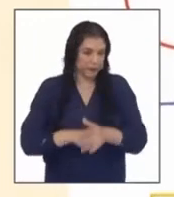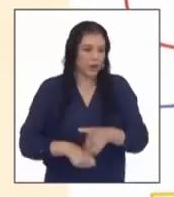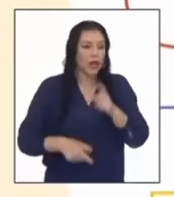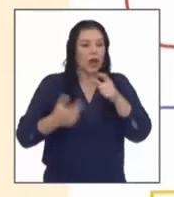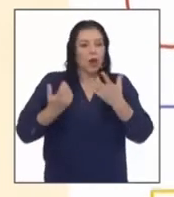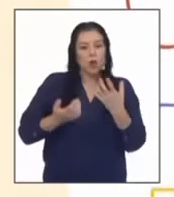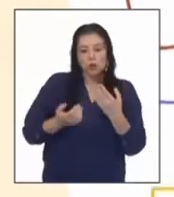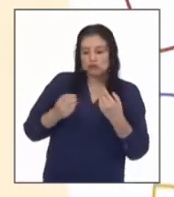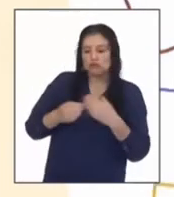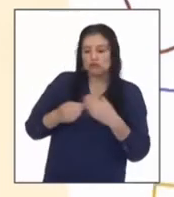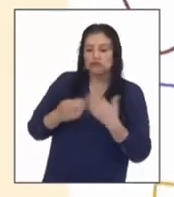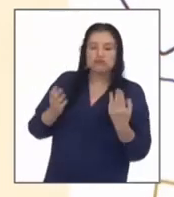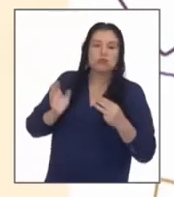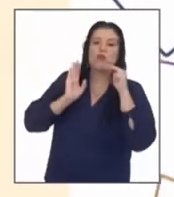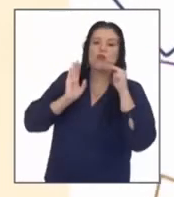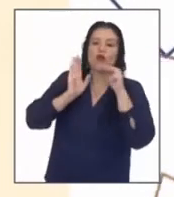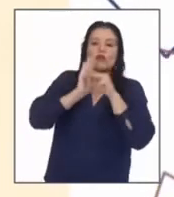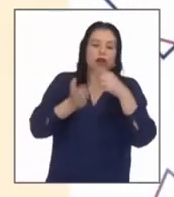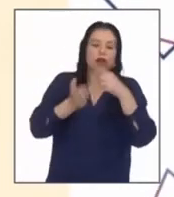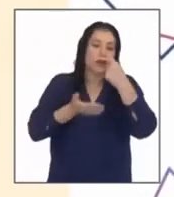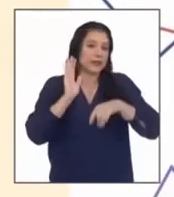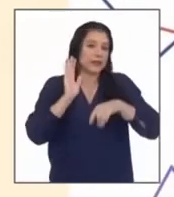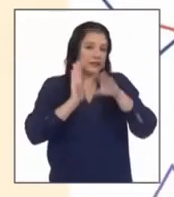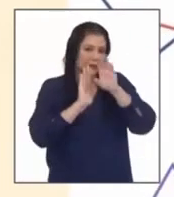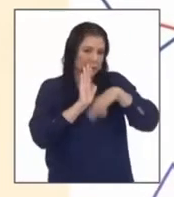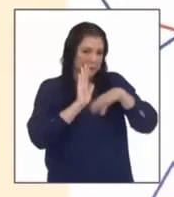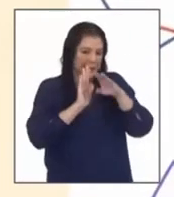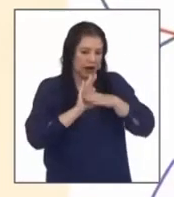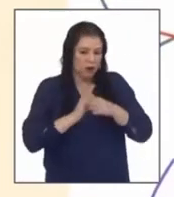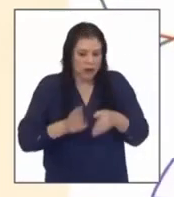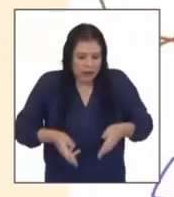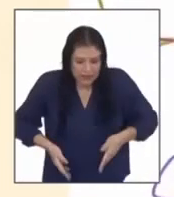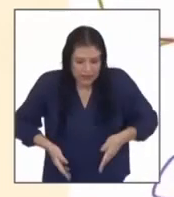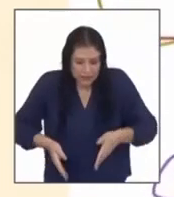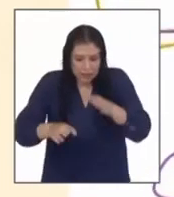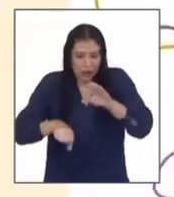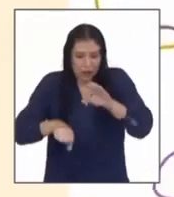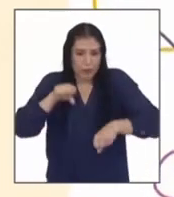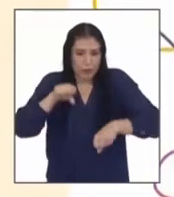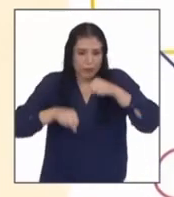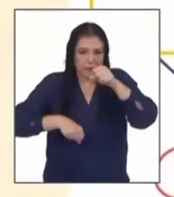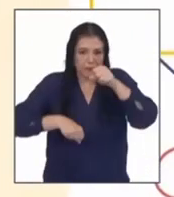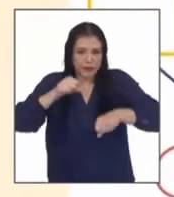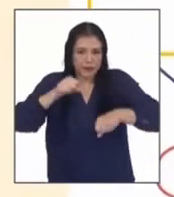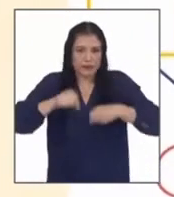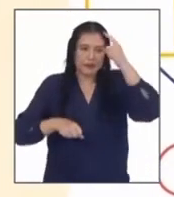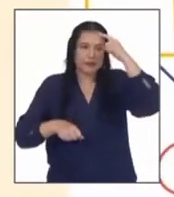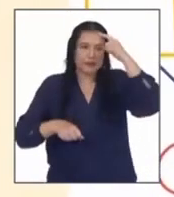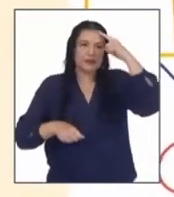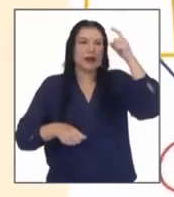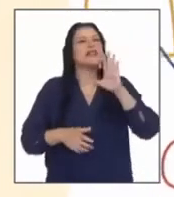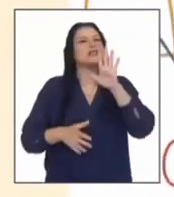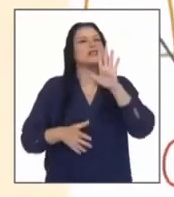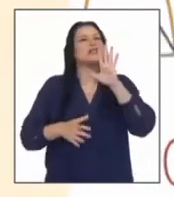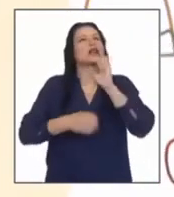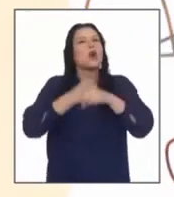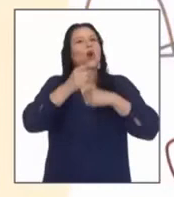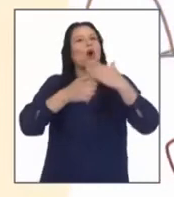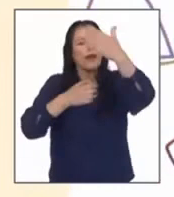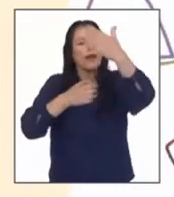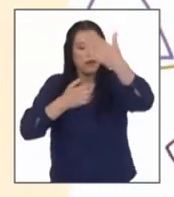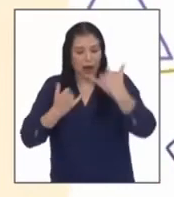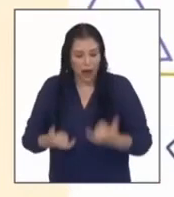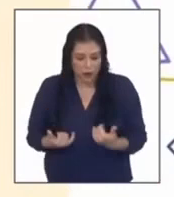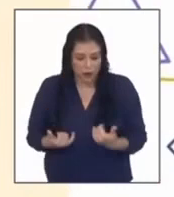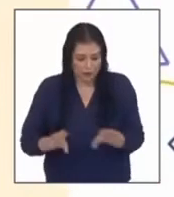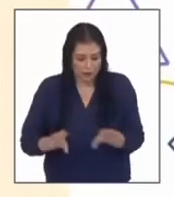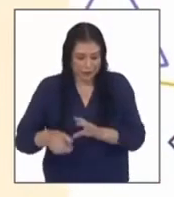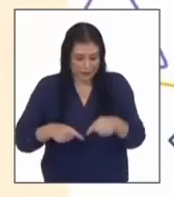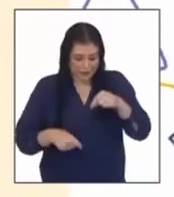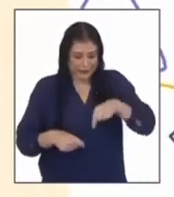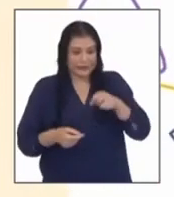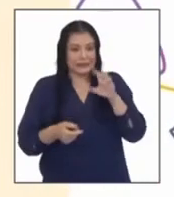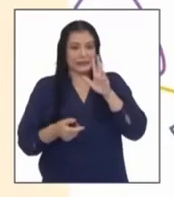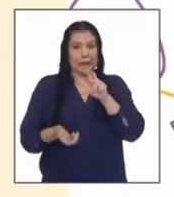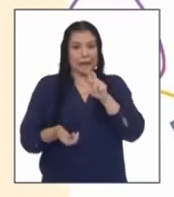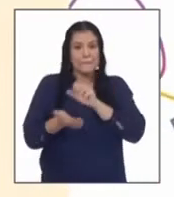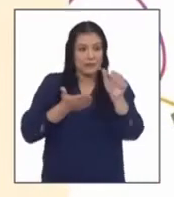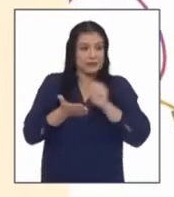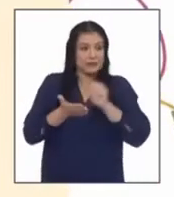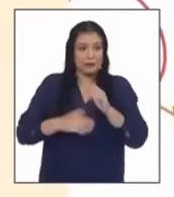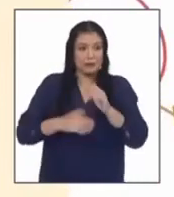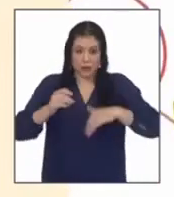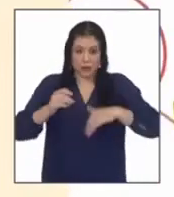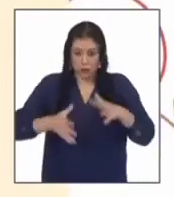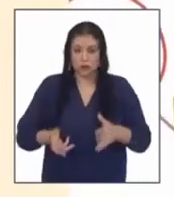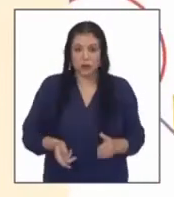prototipo peruano a bajo costo las ciclovías de lima que se pensaba construir en los próximos cinco años ahora se harán en los siguientes tres meses